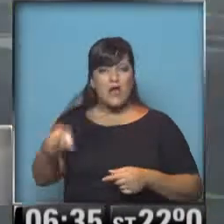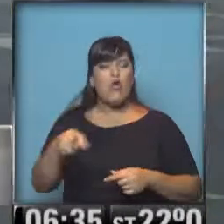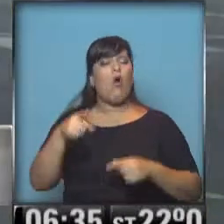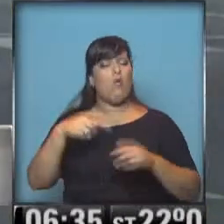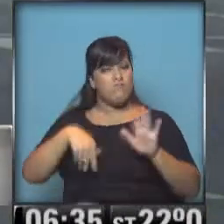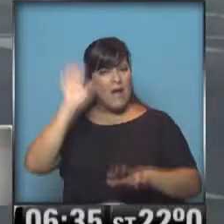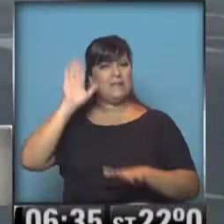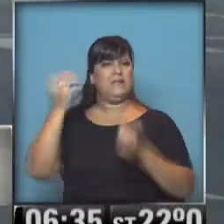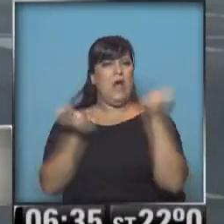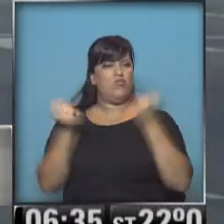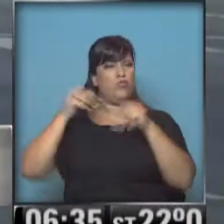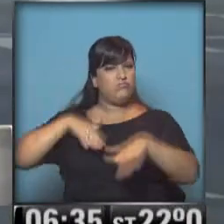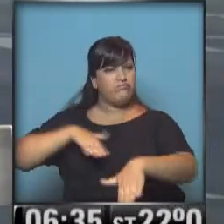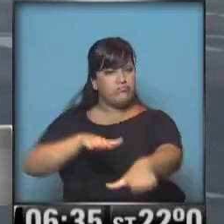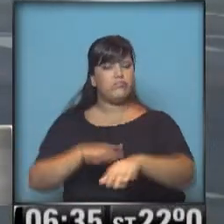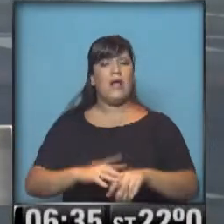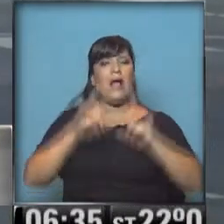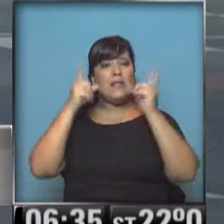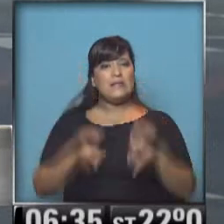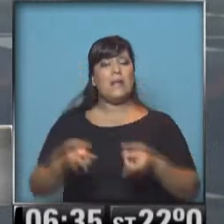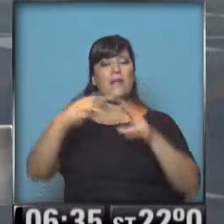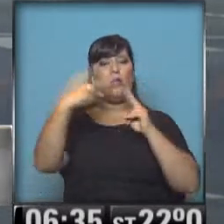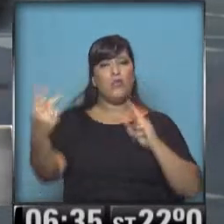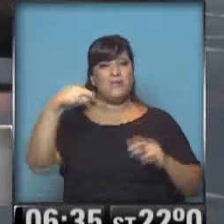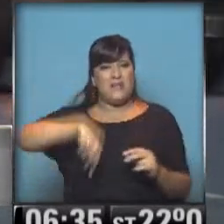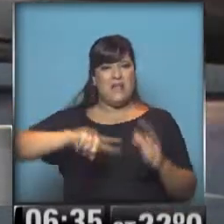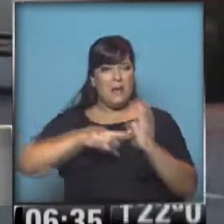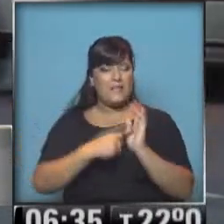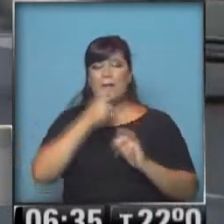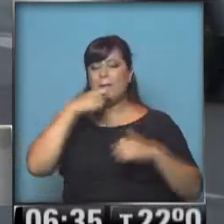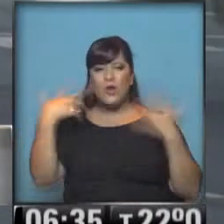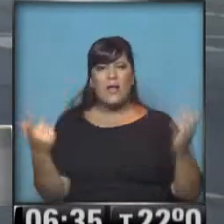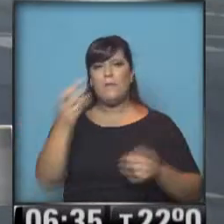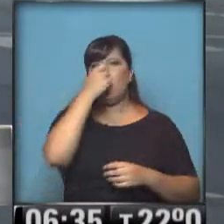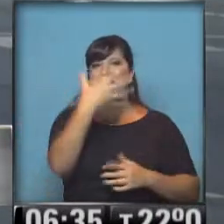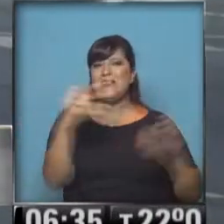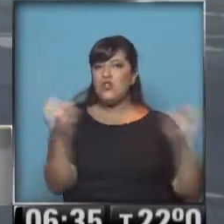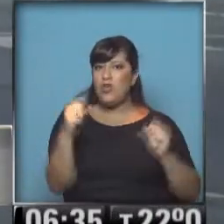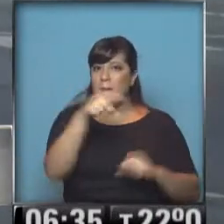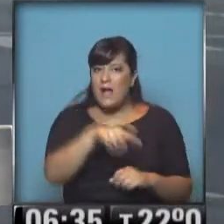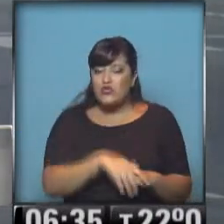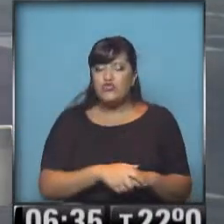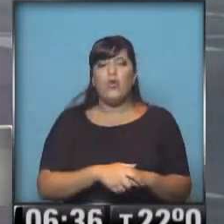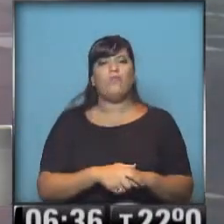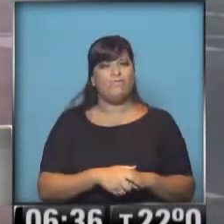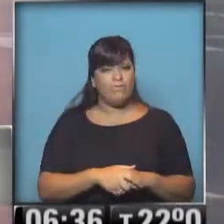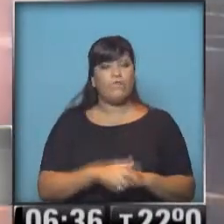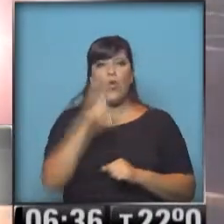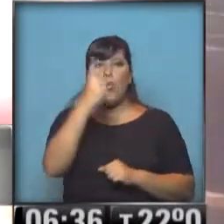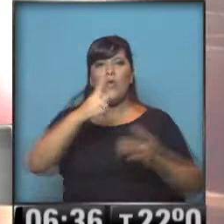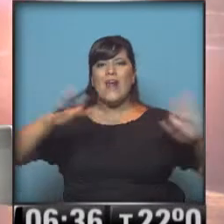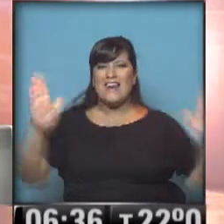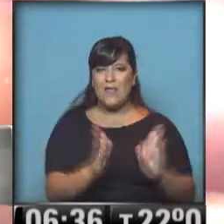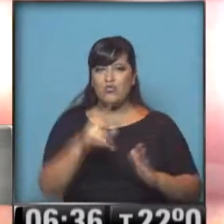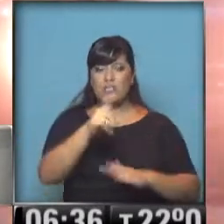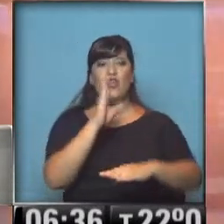mayor caudal, y lo mismo ocurre en las autopistas urbanas. Recuerde que, por ejemplo, la autopista 25 de Mayo tiene un carril reducido,